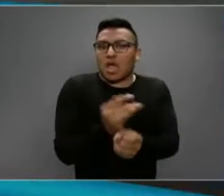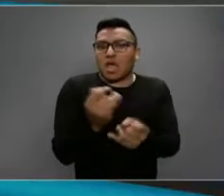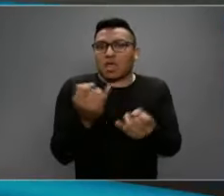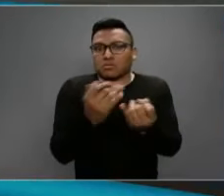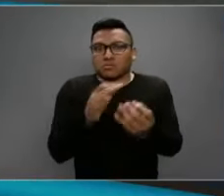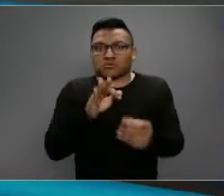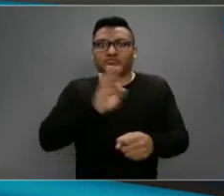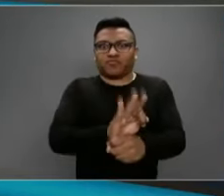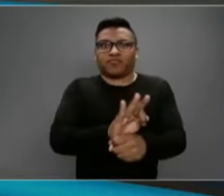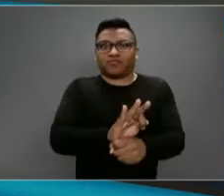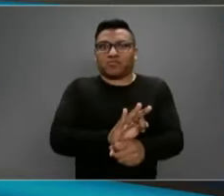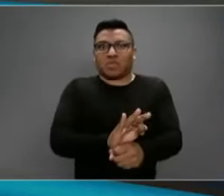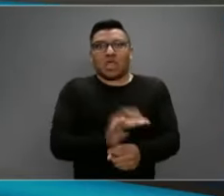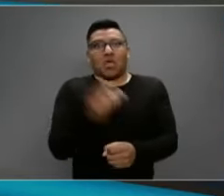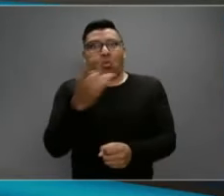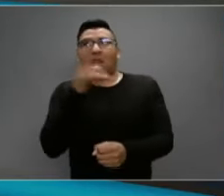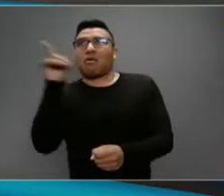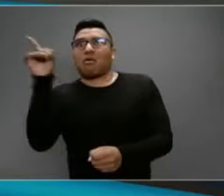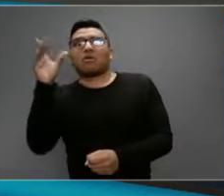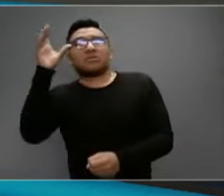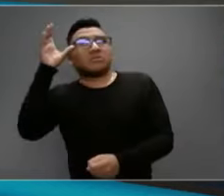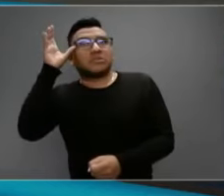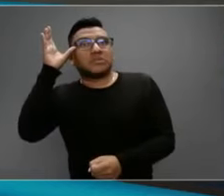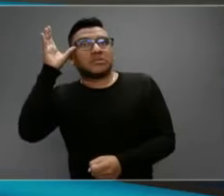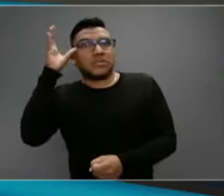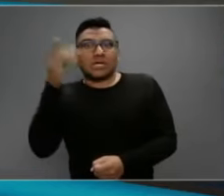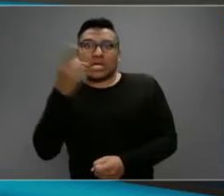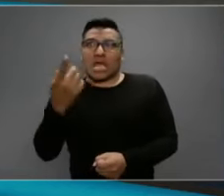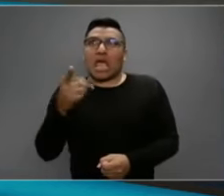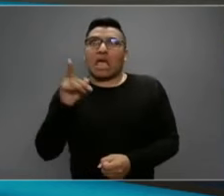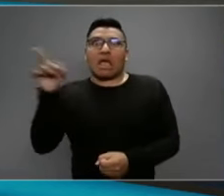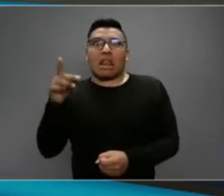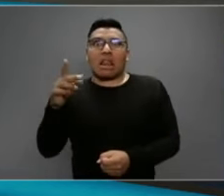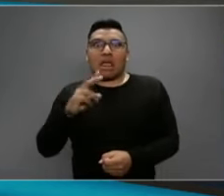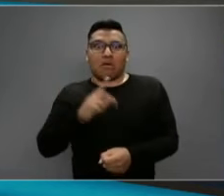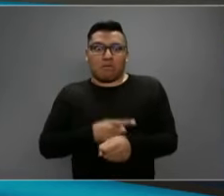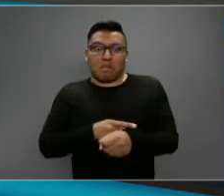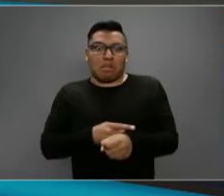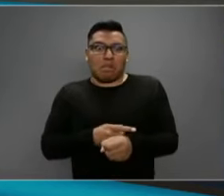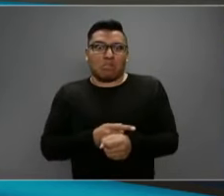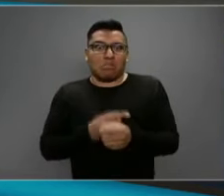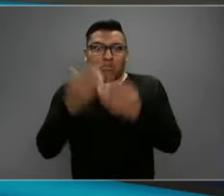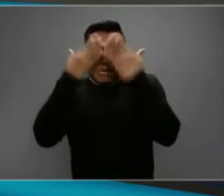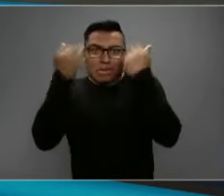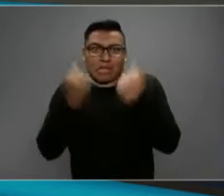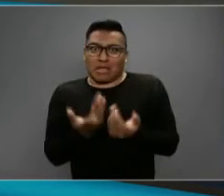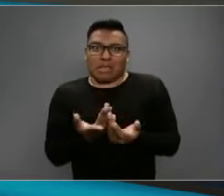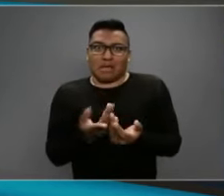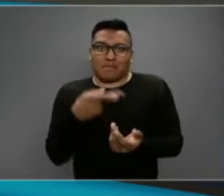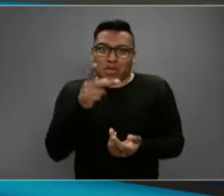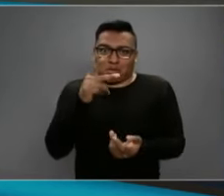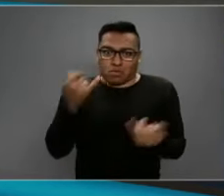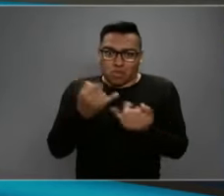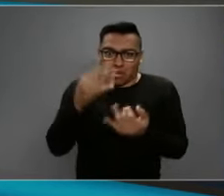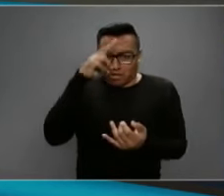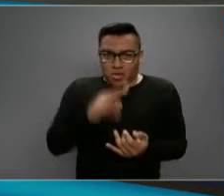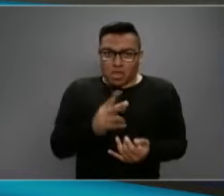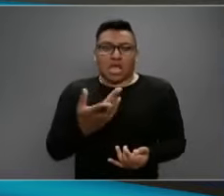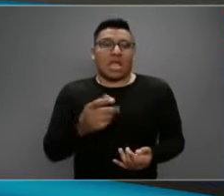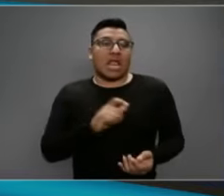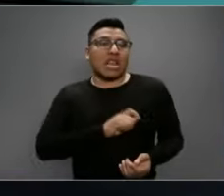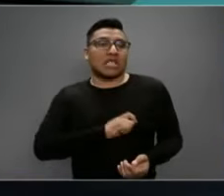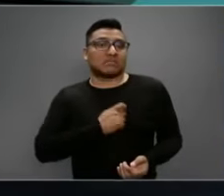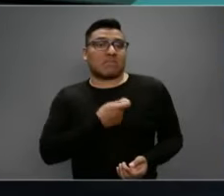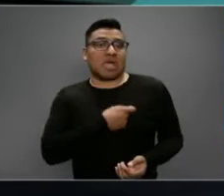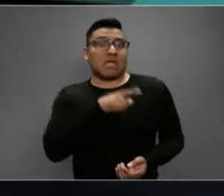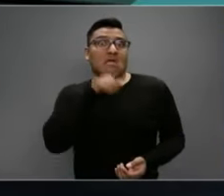China desconocida, ahora un poco más conocida, pero que también vamos conociendo poco a poco. Son los héroes, en España a las 8 de la noche les